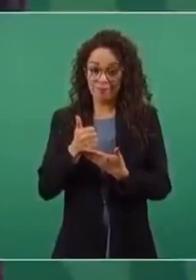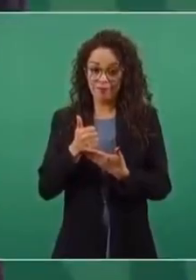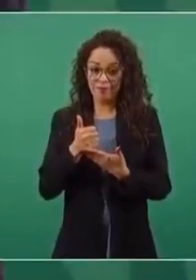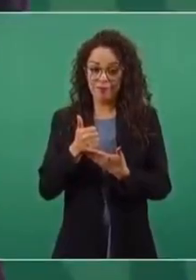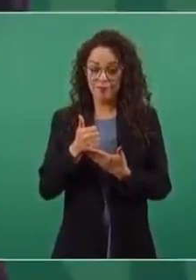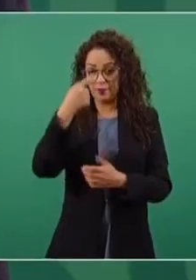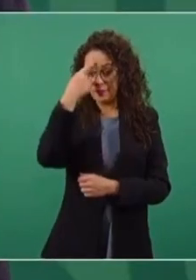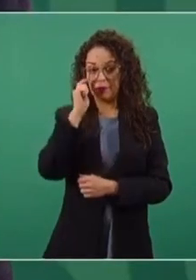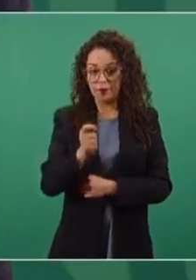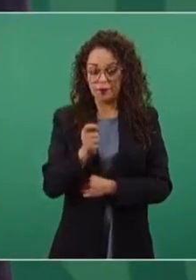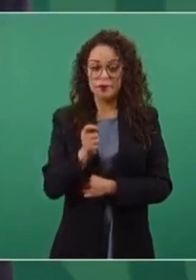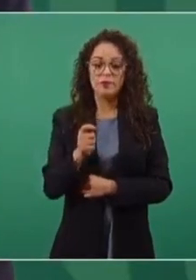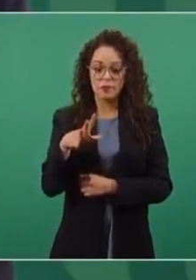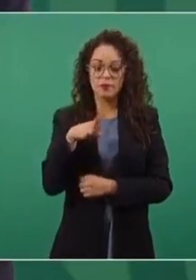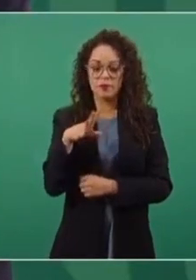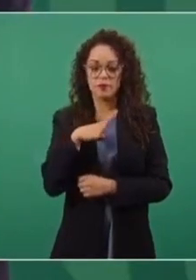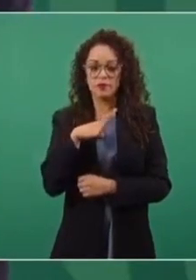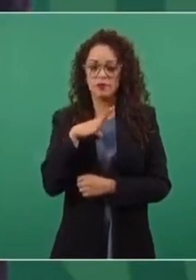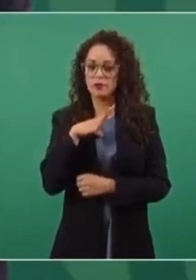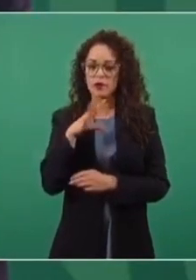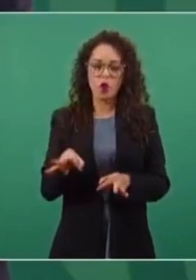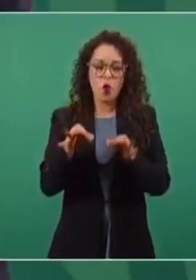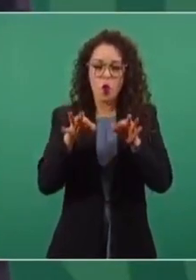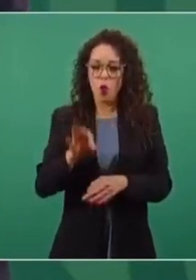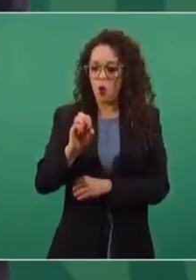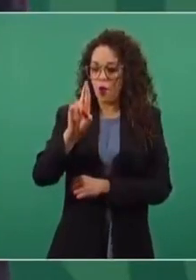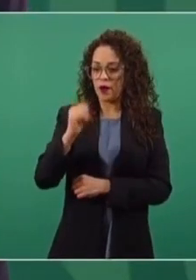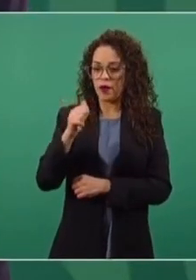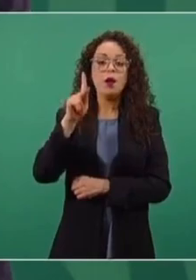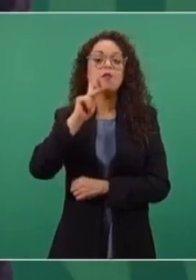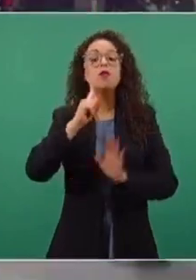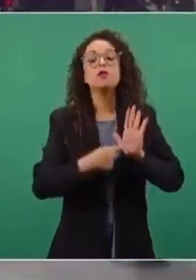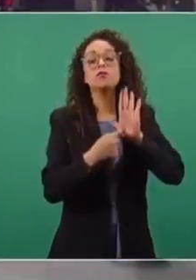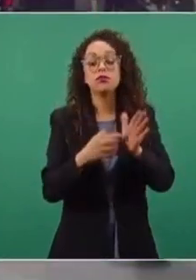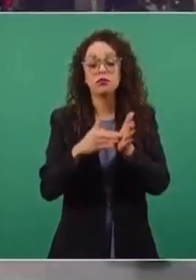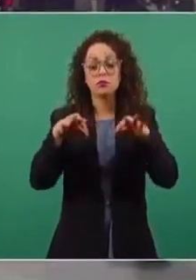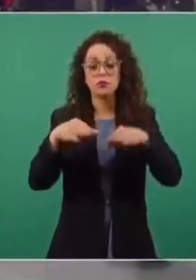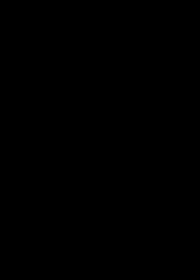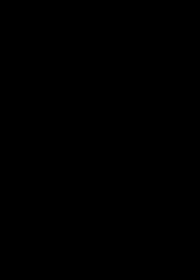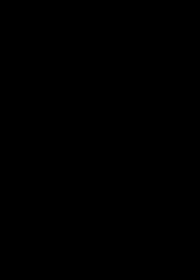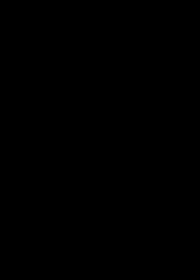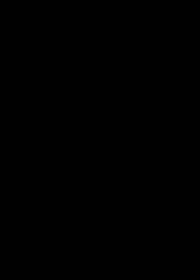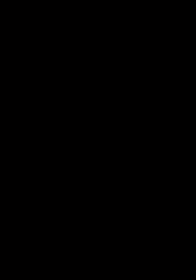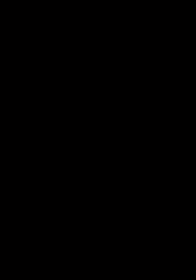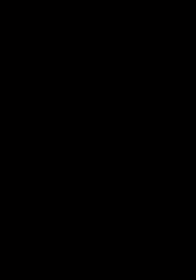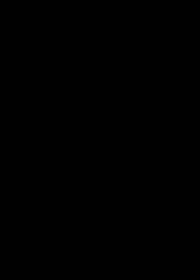tener los originales, los documentos y felicidades por la investigación.